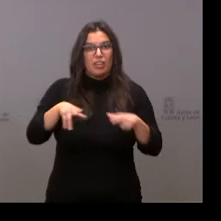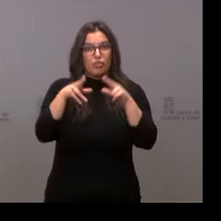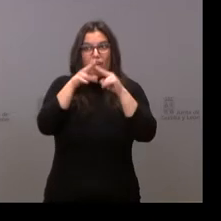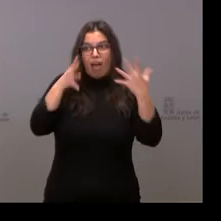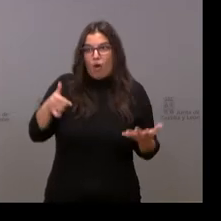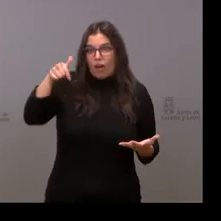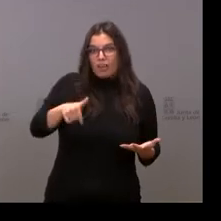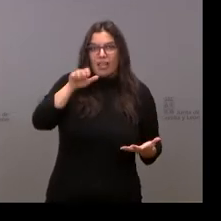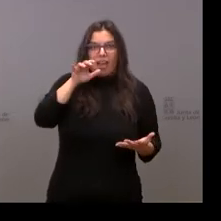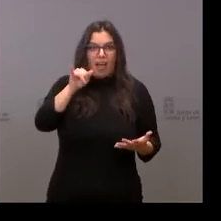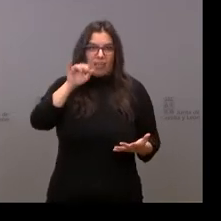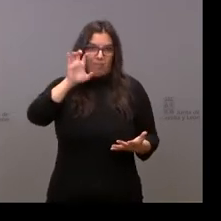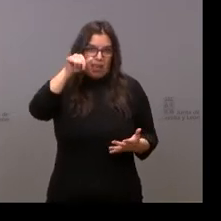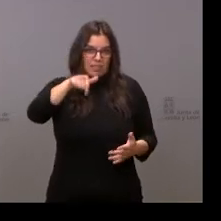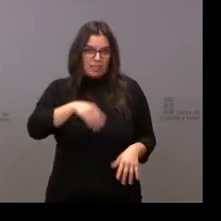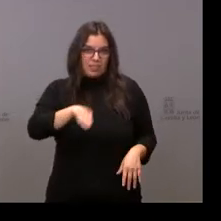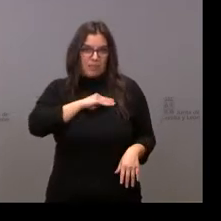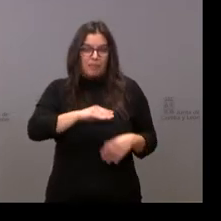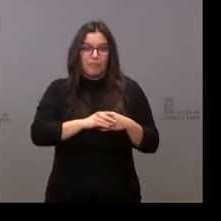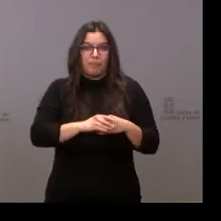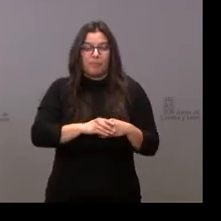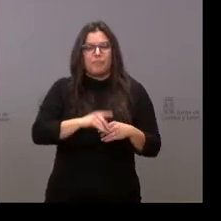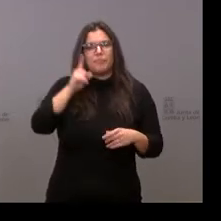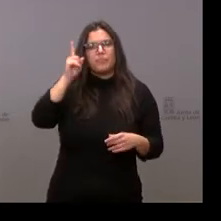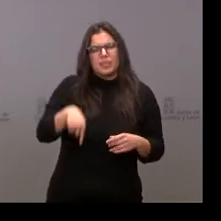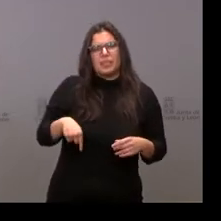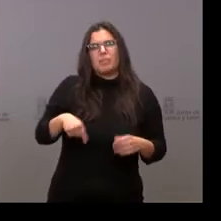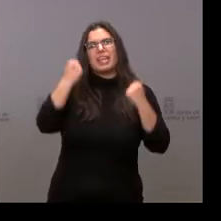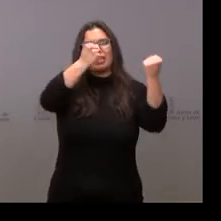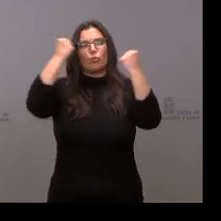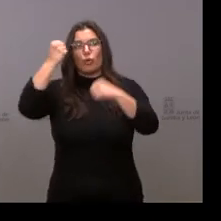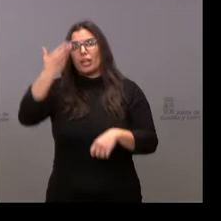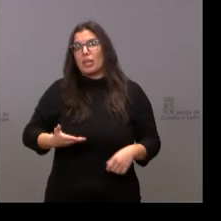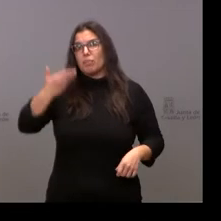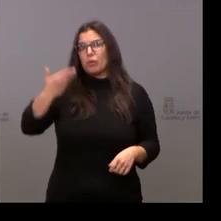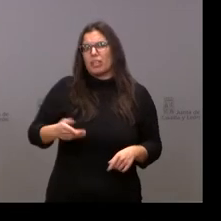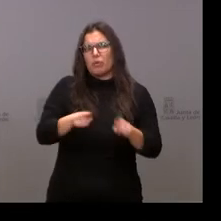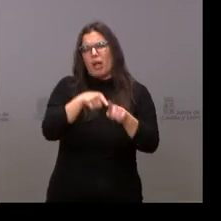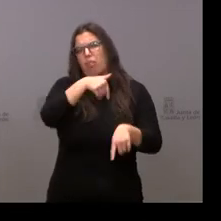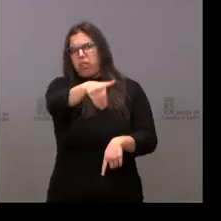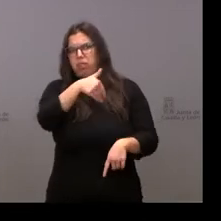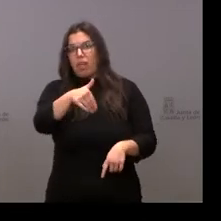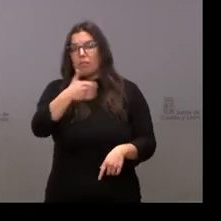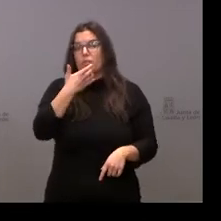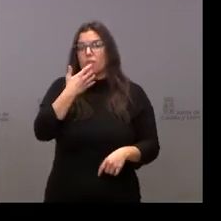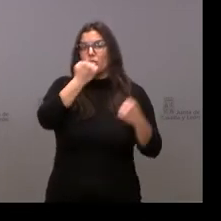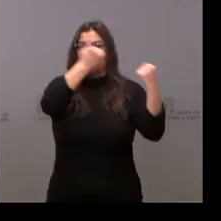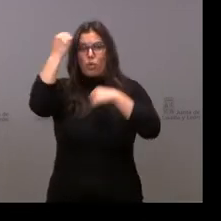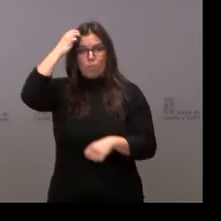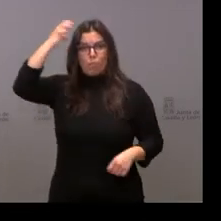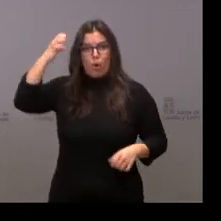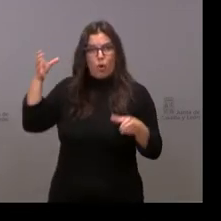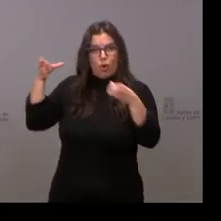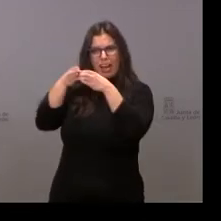nuestro país. Y también en el desdoro de algunas instituciones esenciales, como el de la institución monárquica, que ha